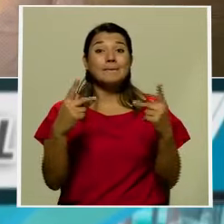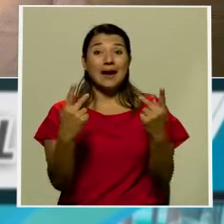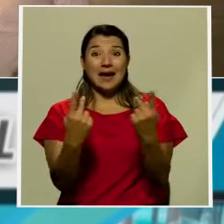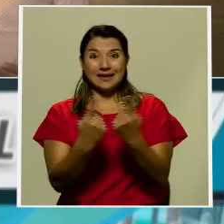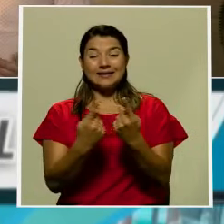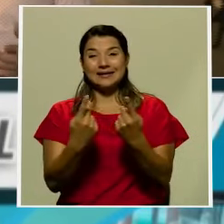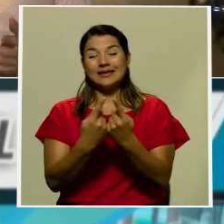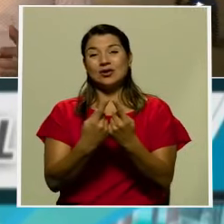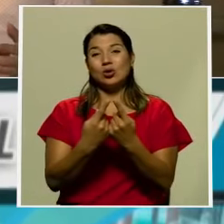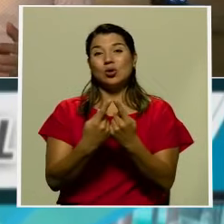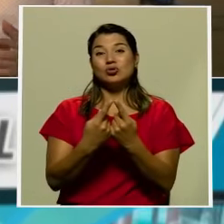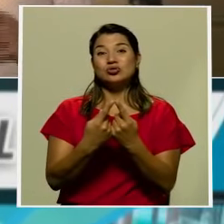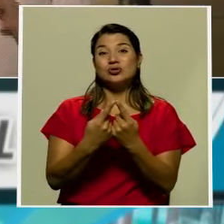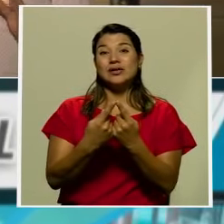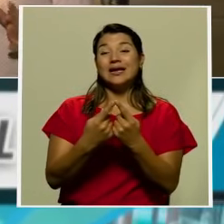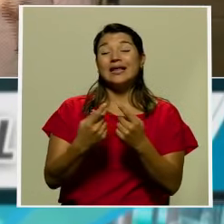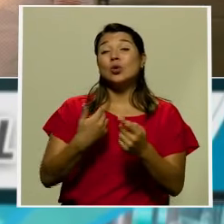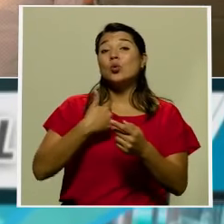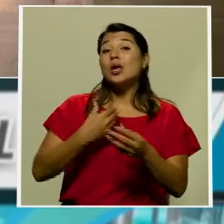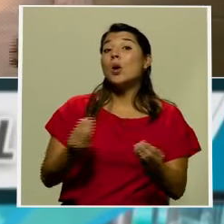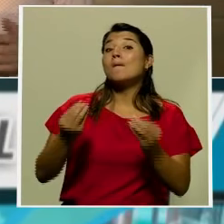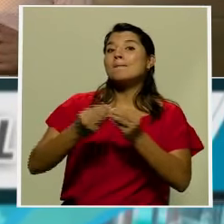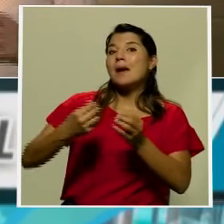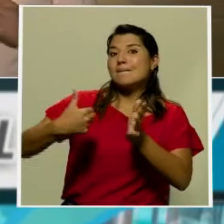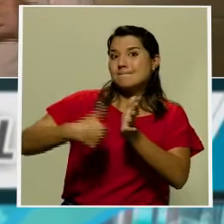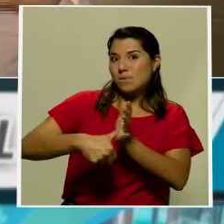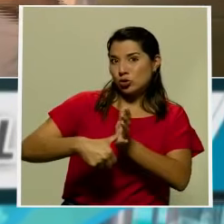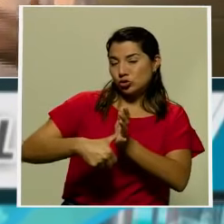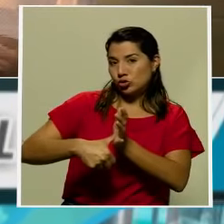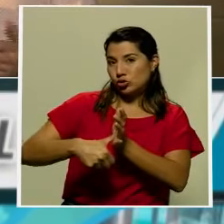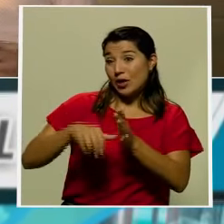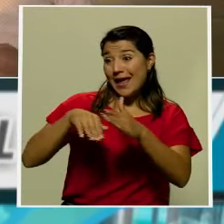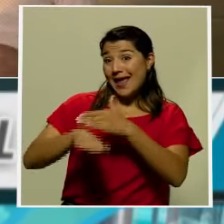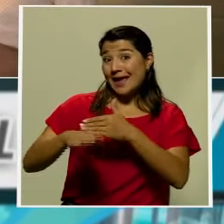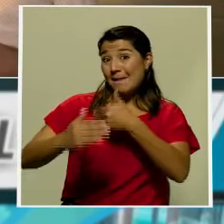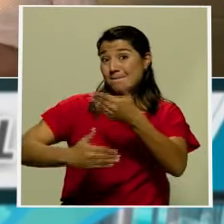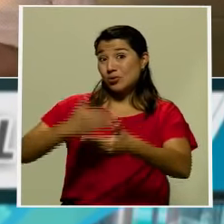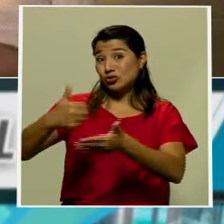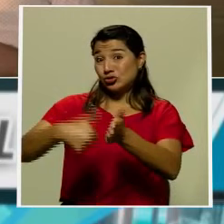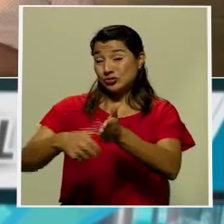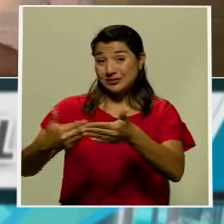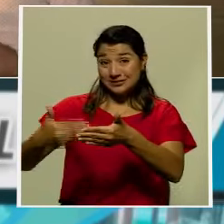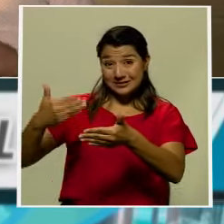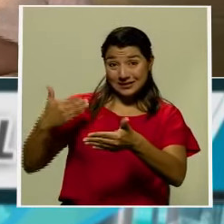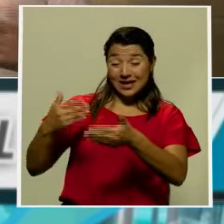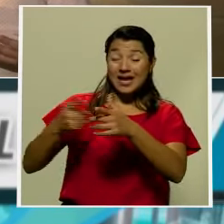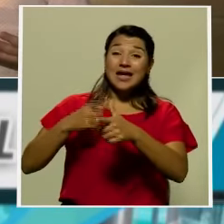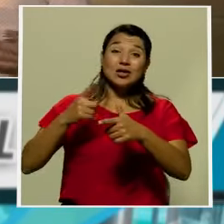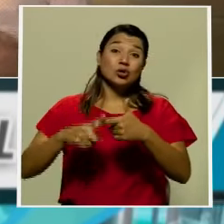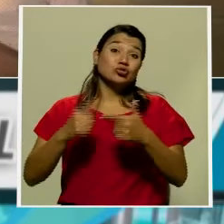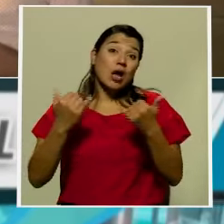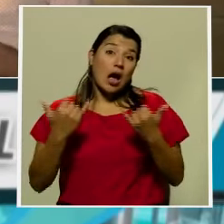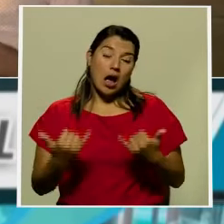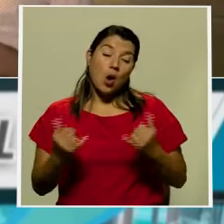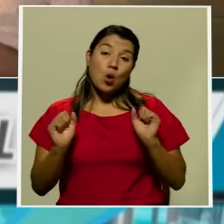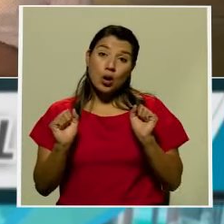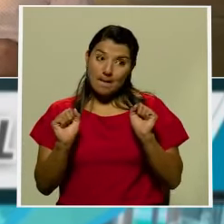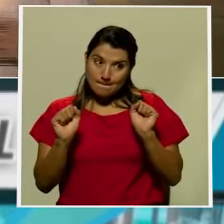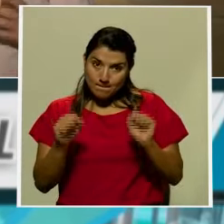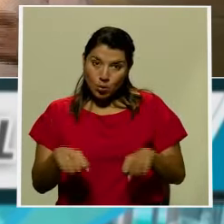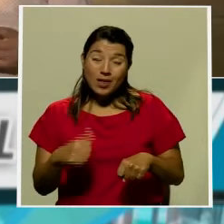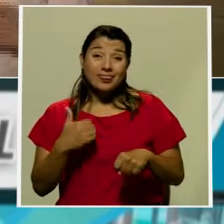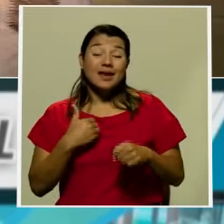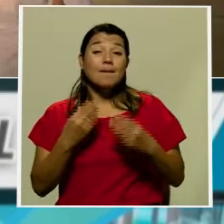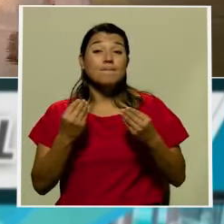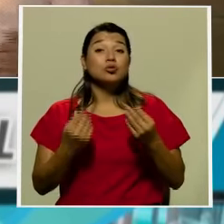elecciones presidenciales anteriores y que hoy por ejemplo podría llegar a tener un costo político bastante importante